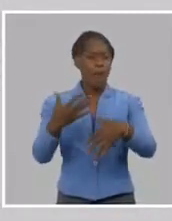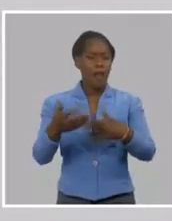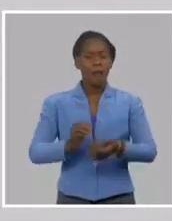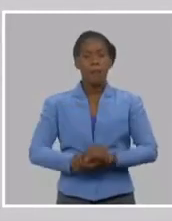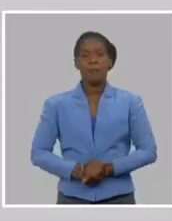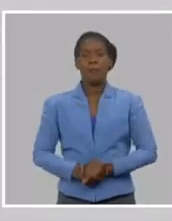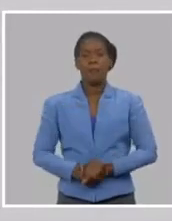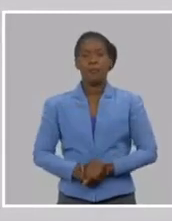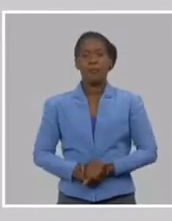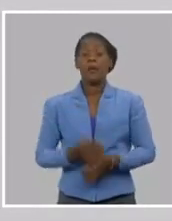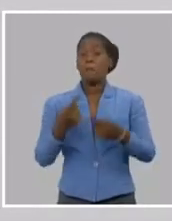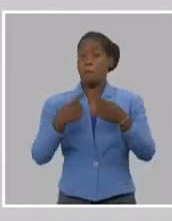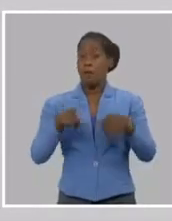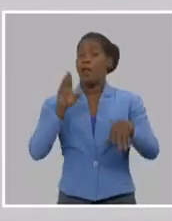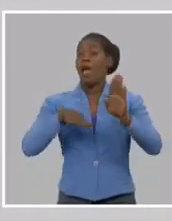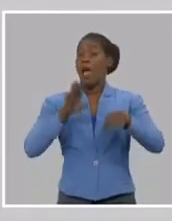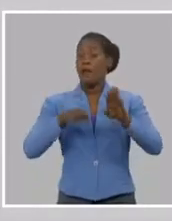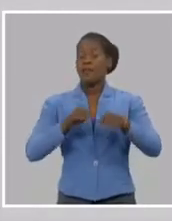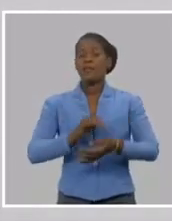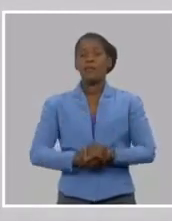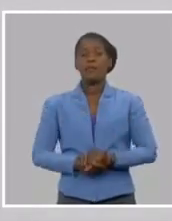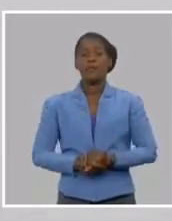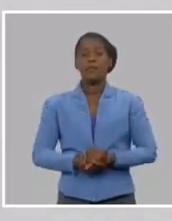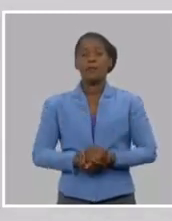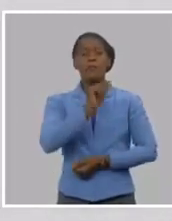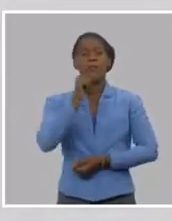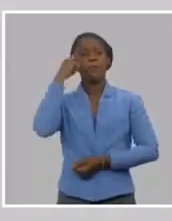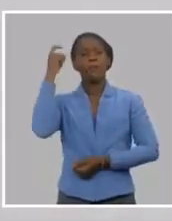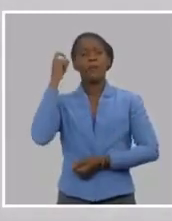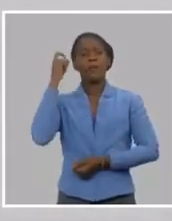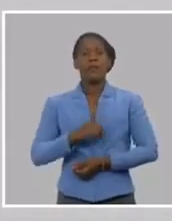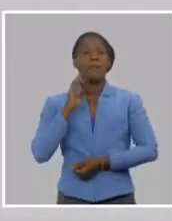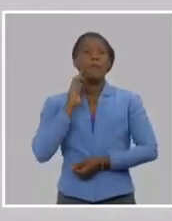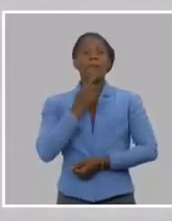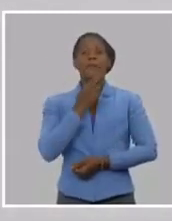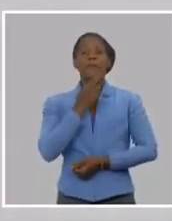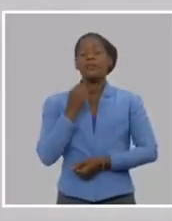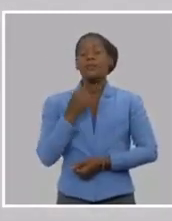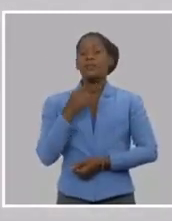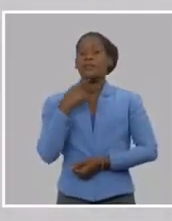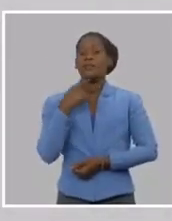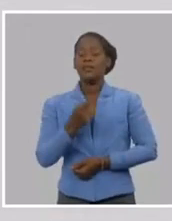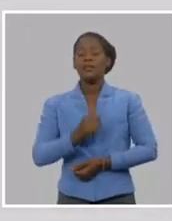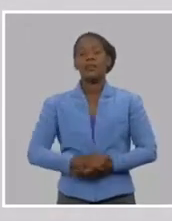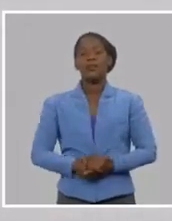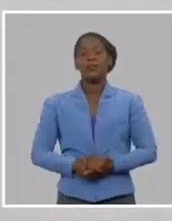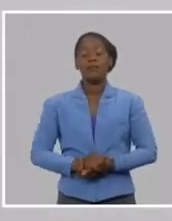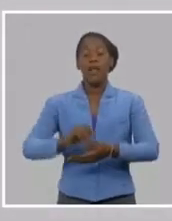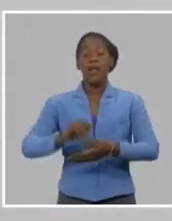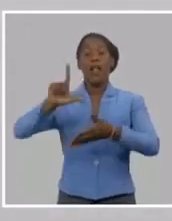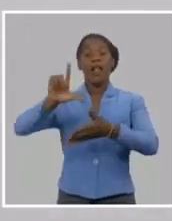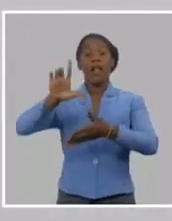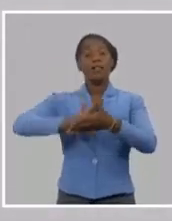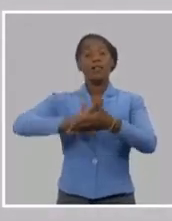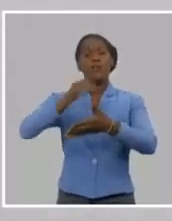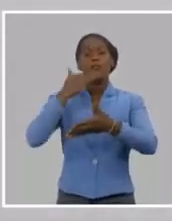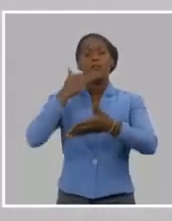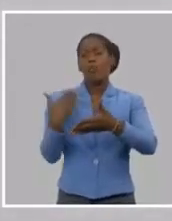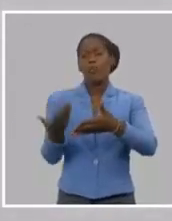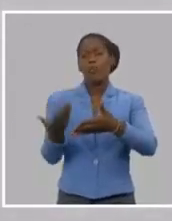Martín piensa, en la unidad latinoamericana, y habla de esto, como si fuera, o tuviera, como un proyecto inmediato,